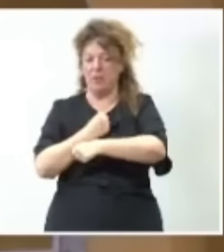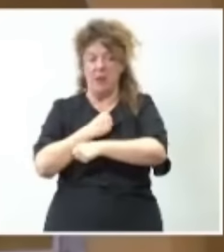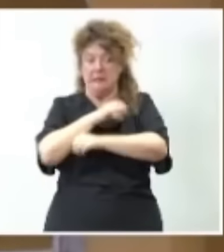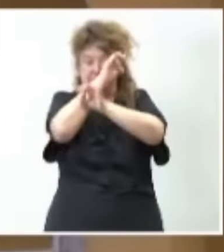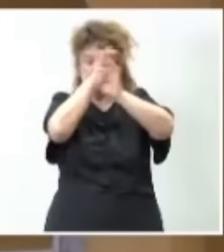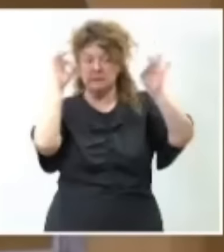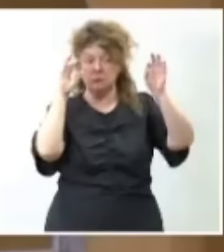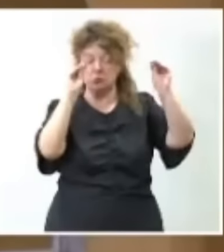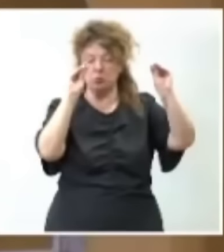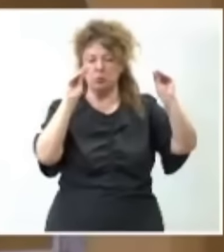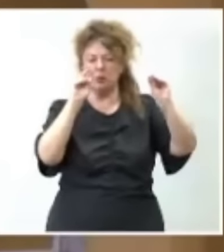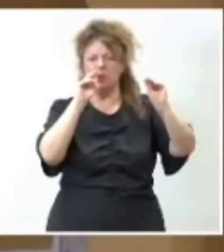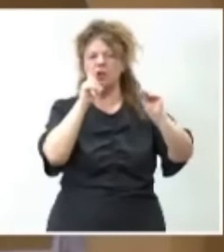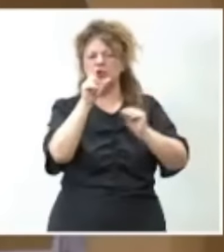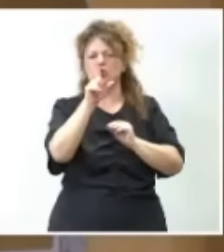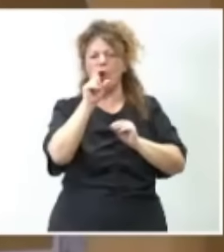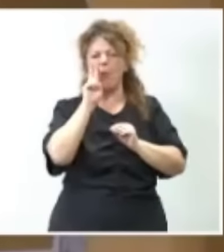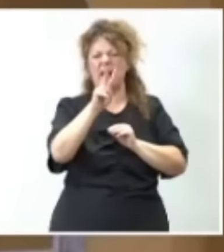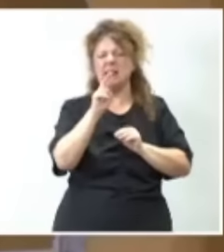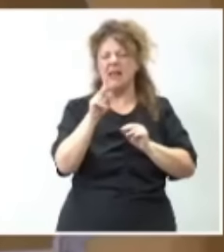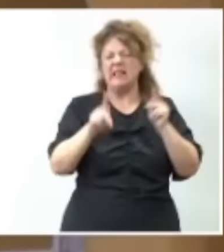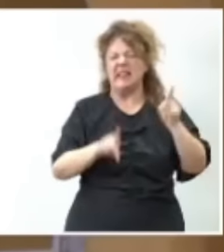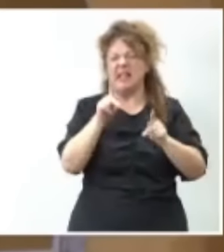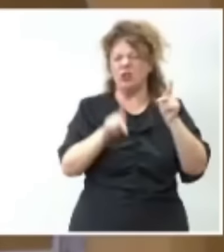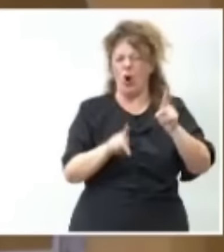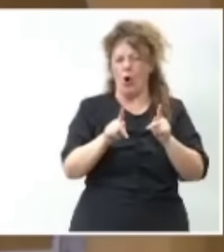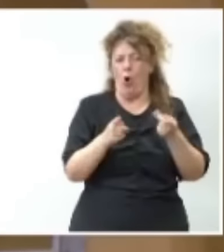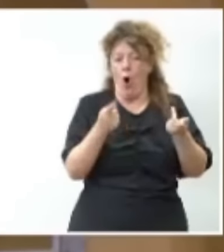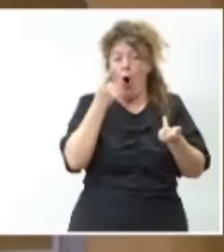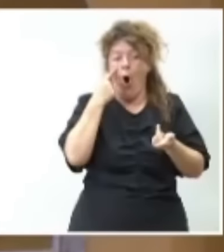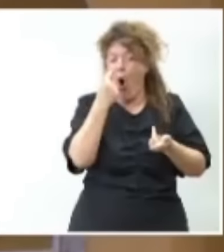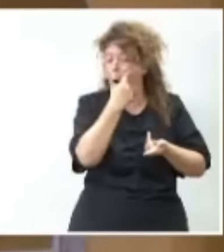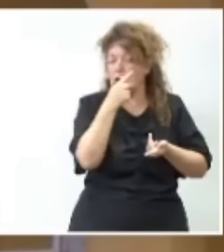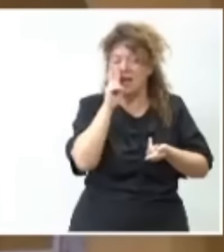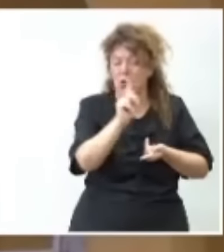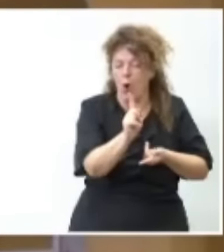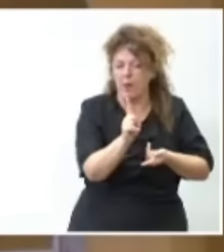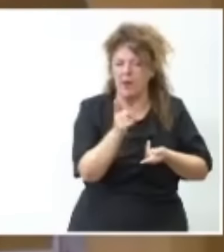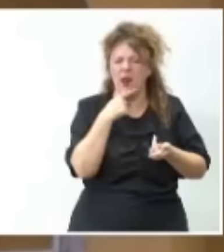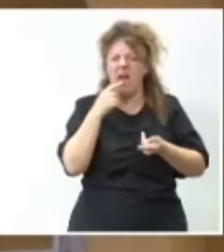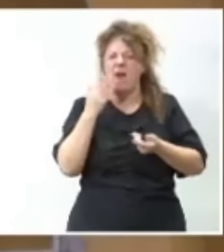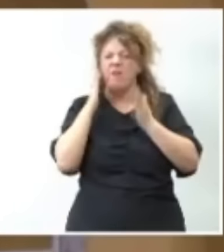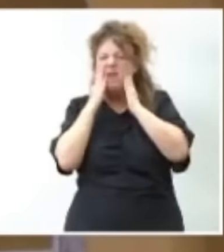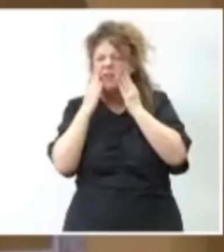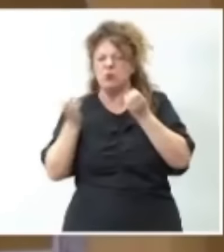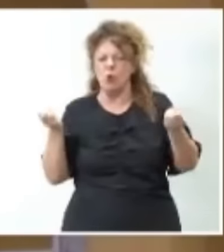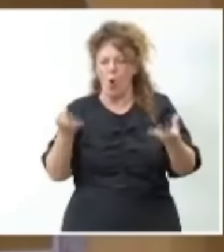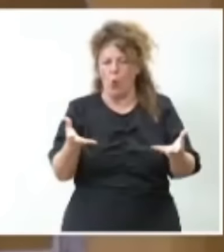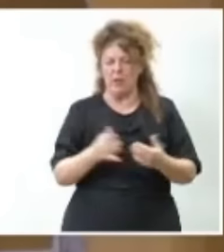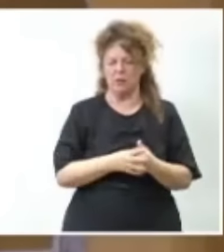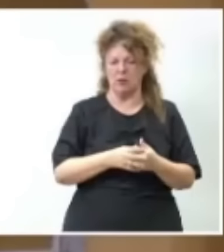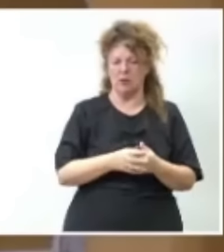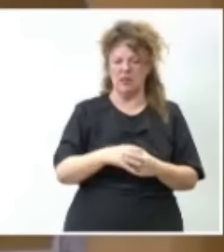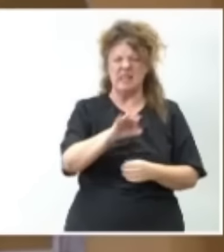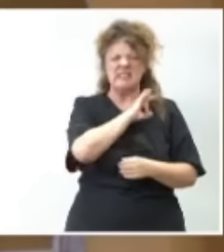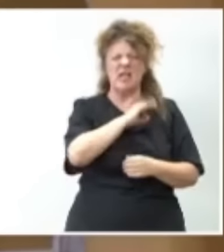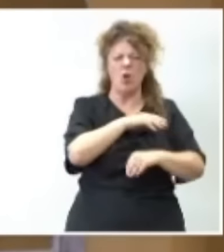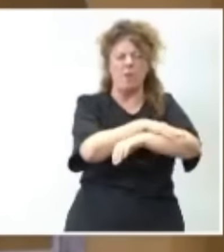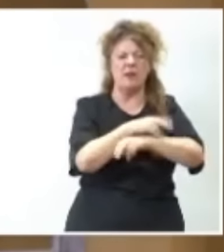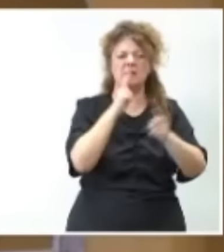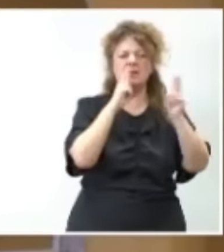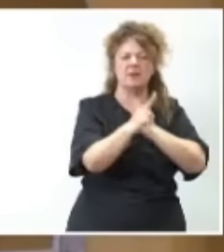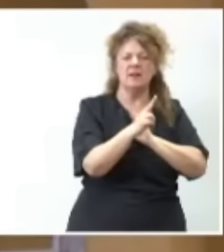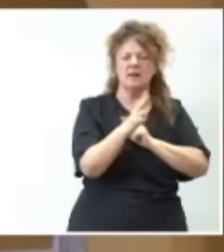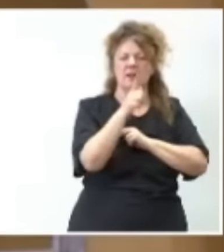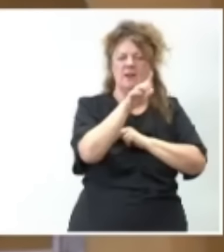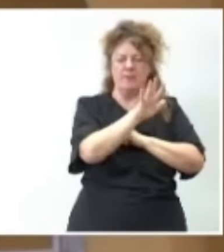supimos, salvo por el TikTok. Pero ya sabe usted eso que dicen, qué ojos que lo ven, pues Facebook que lo cuenta. Pero, señor ministro, vamos a la pregunta. El